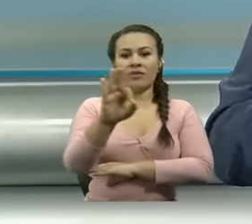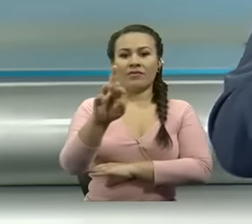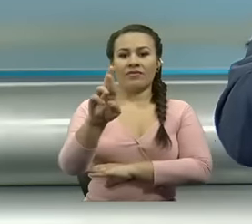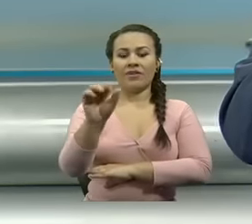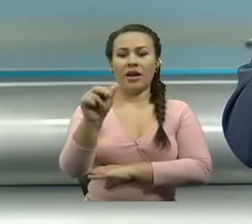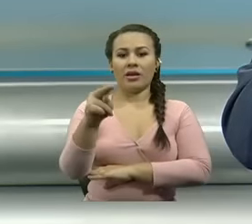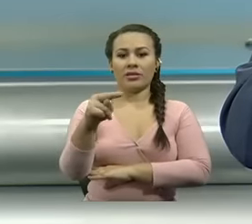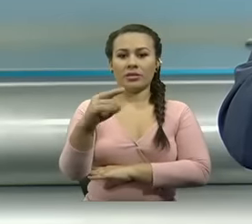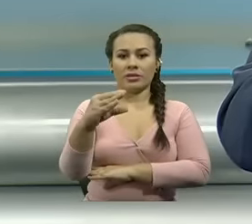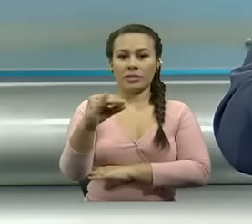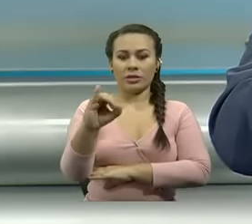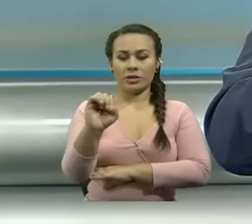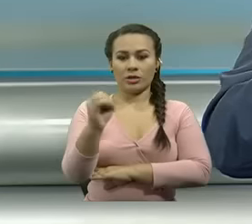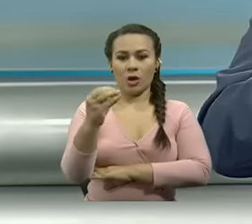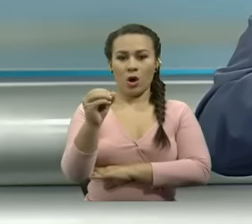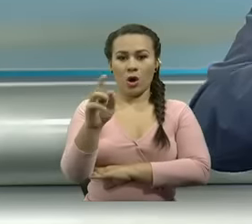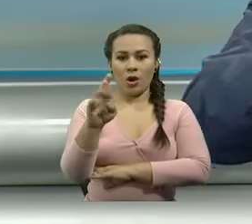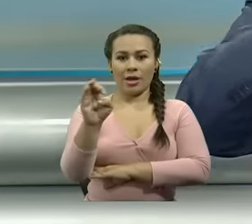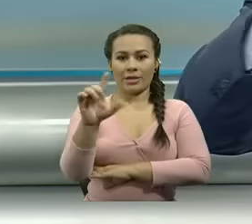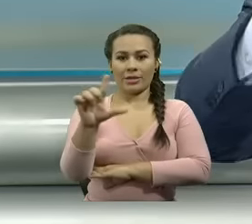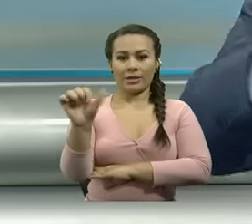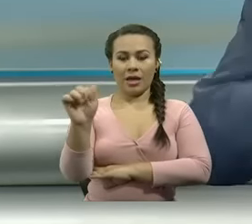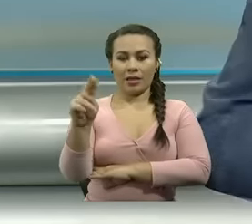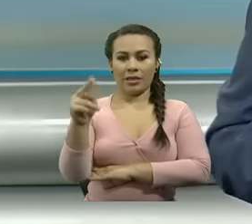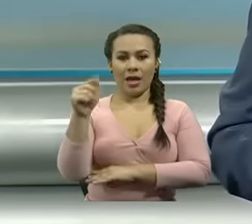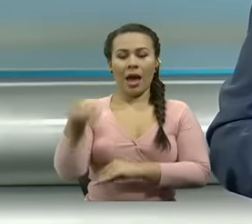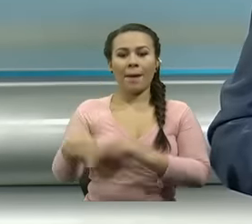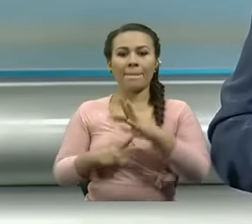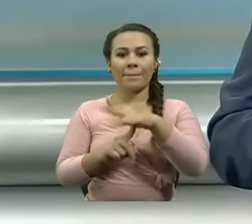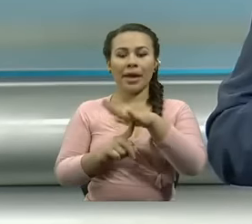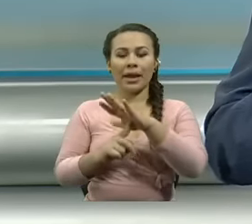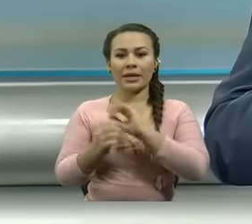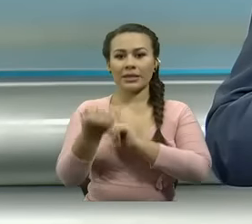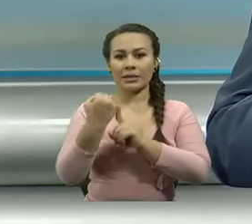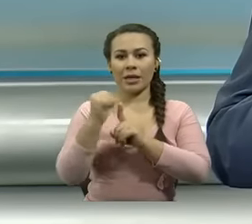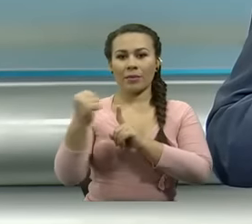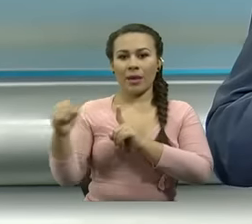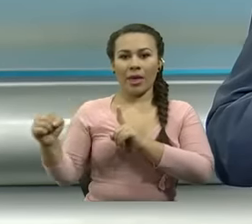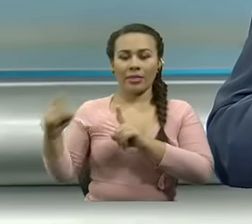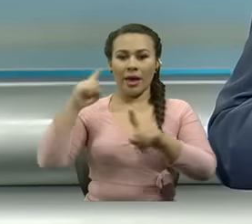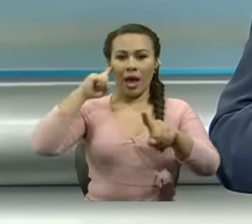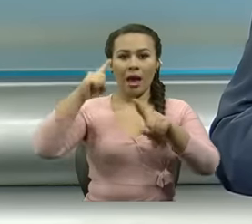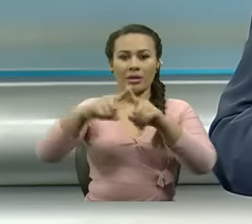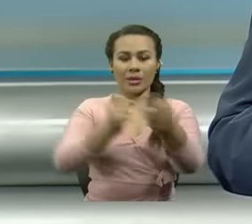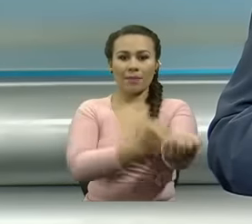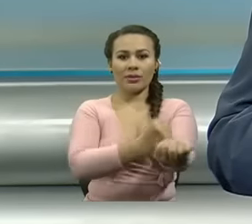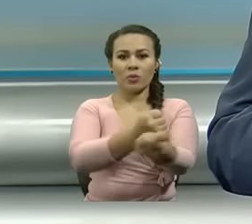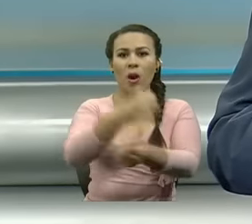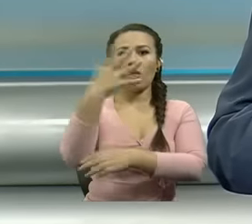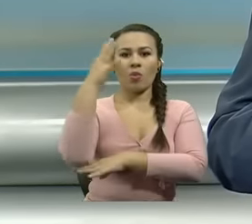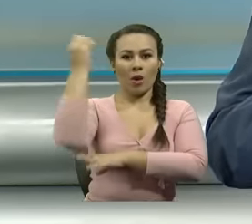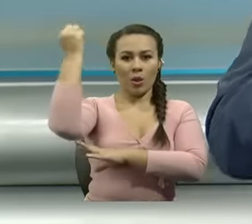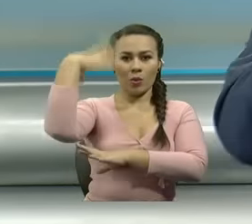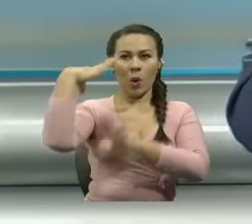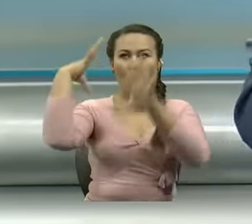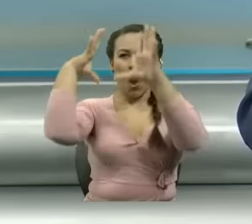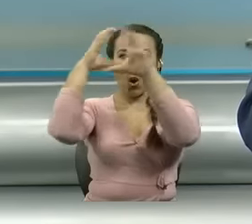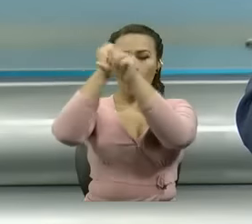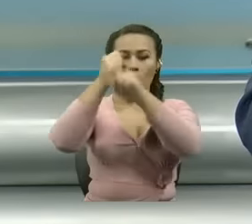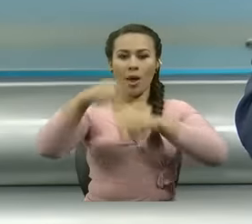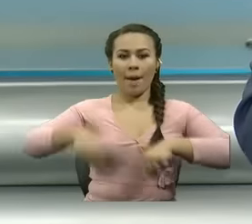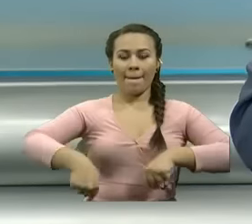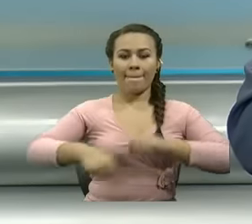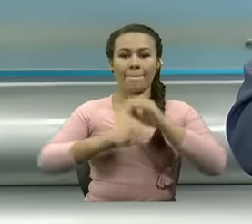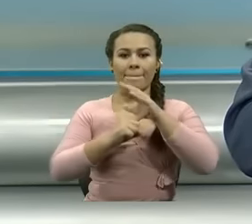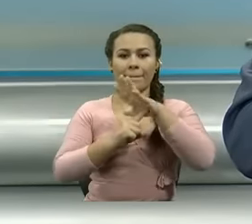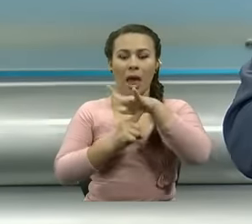entre el parque Samanes y hasta Pascuales la oscuridad reina desde el parque